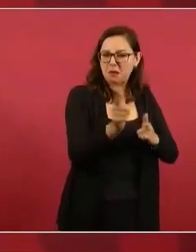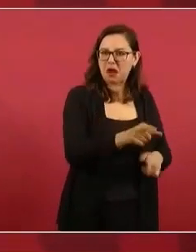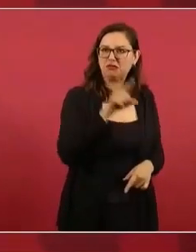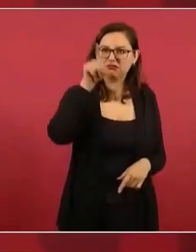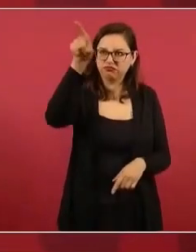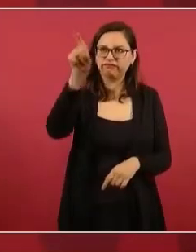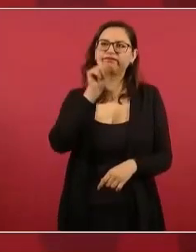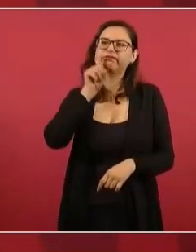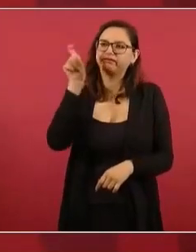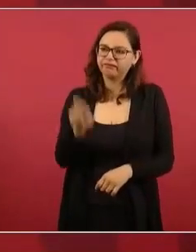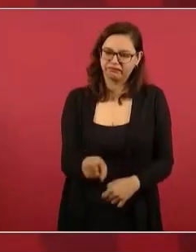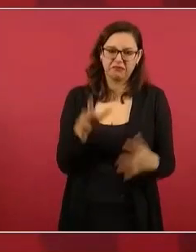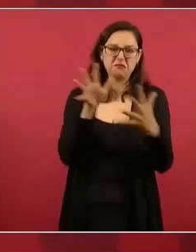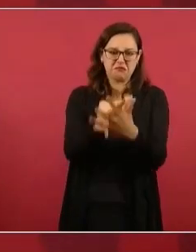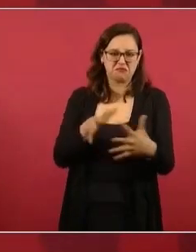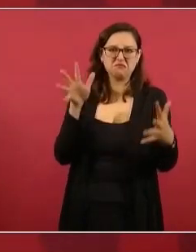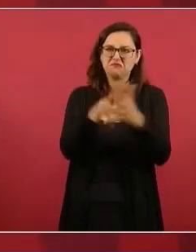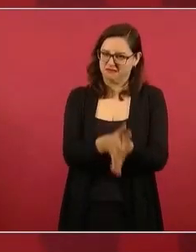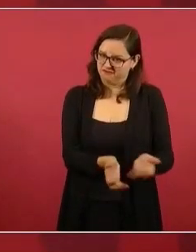en Ucrania.